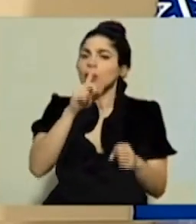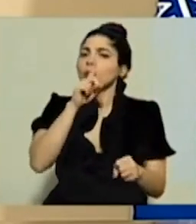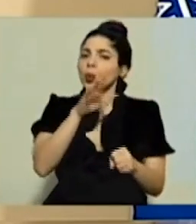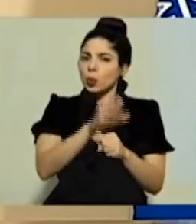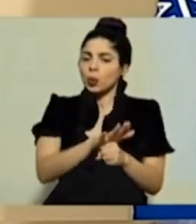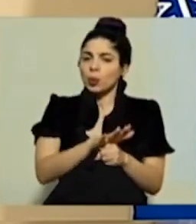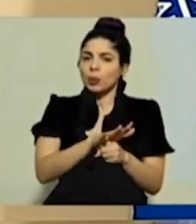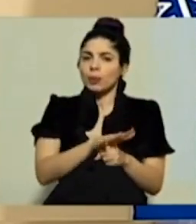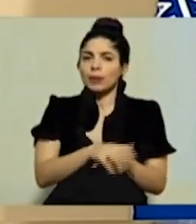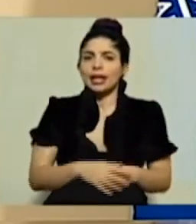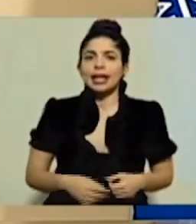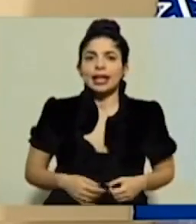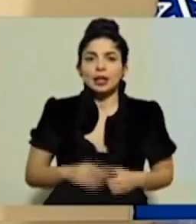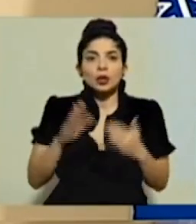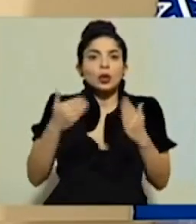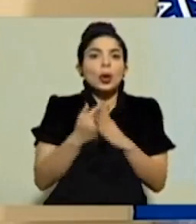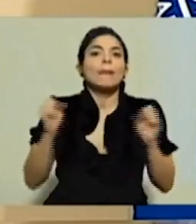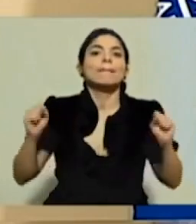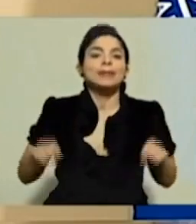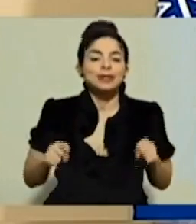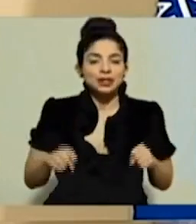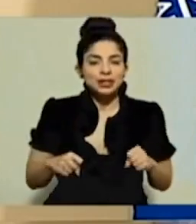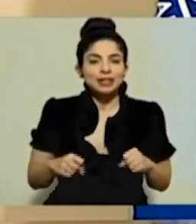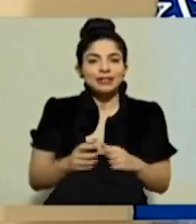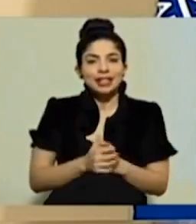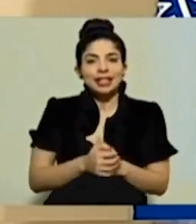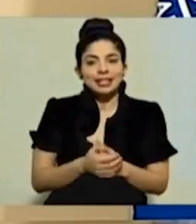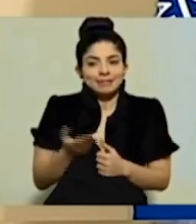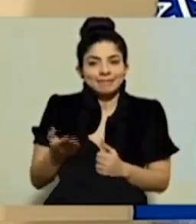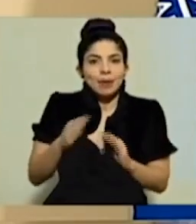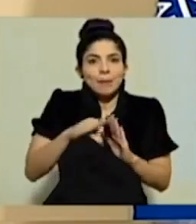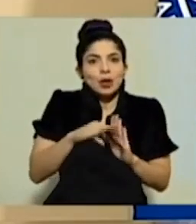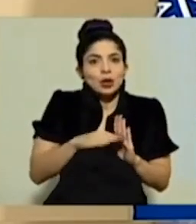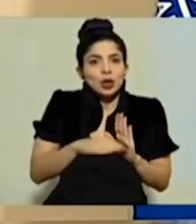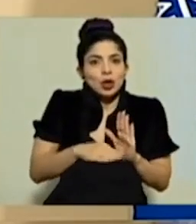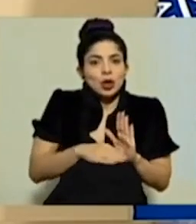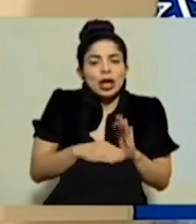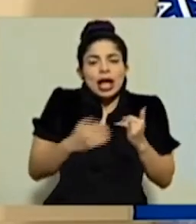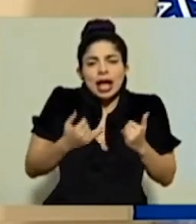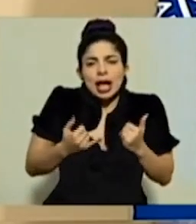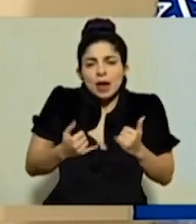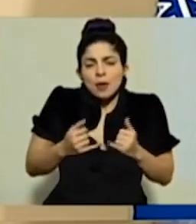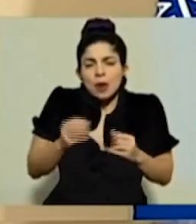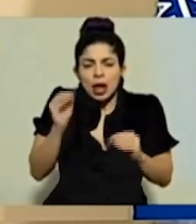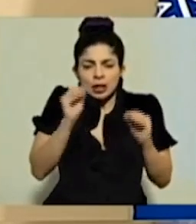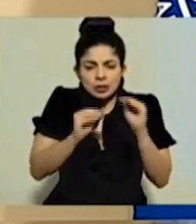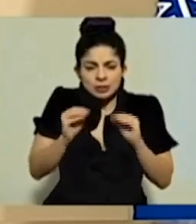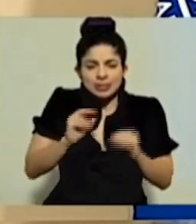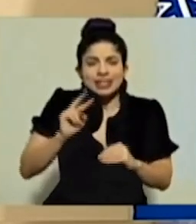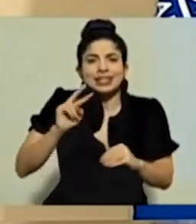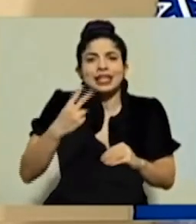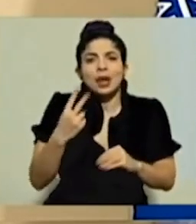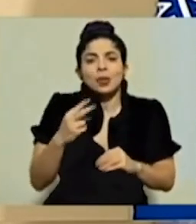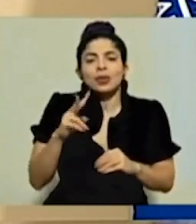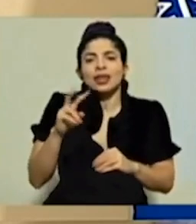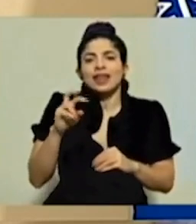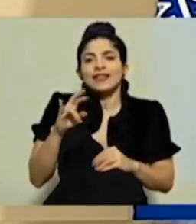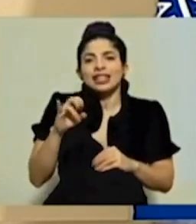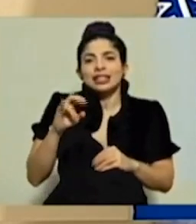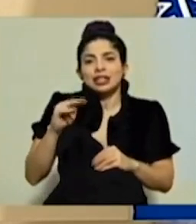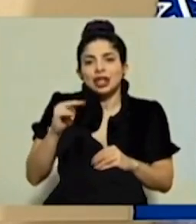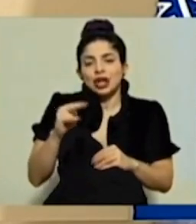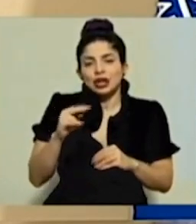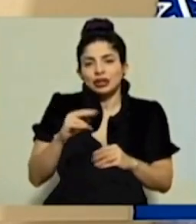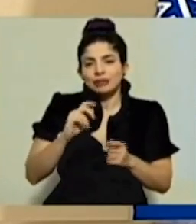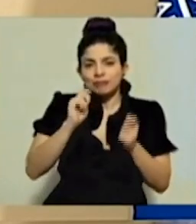cumpliendo en la medida de lo posible con los protocolos. Estamos desarrollando ya la versión 2 del protocolo, como les